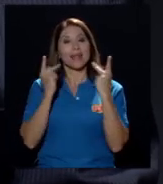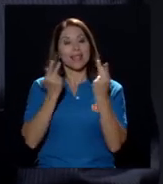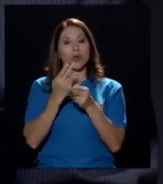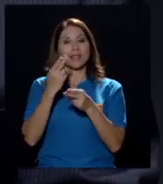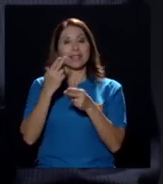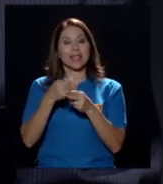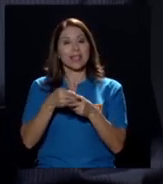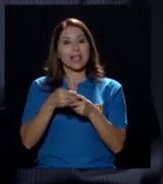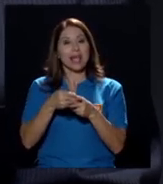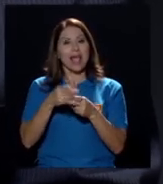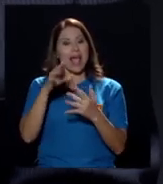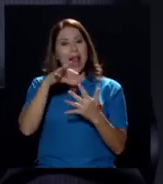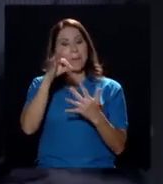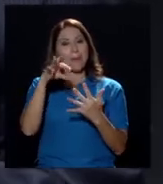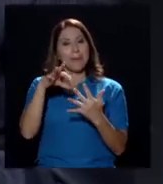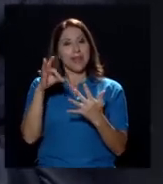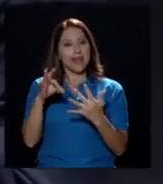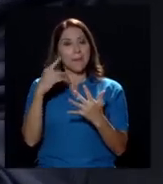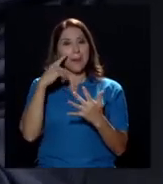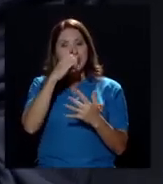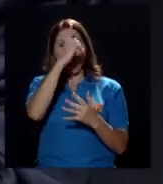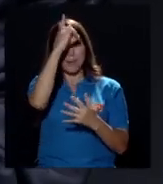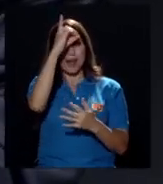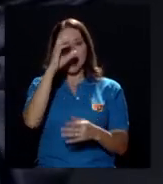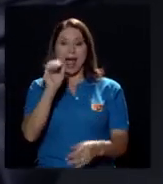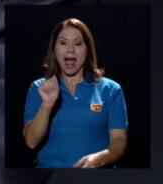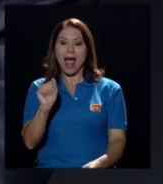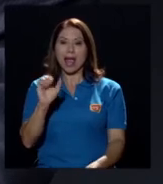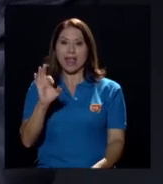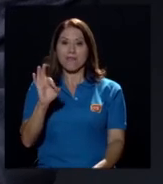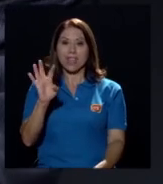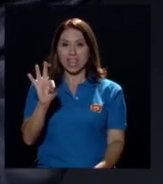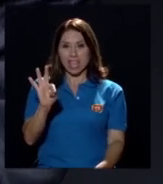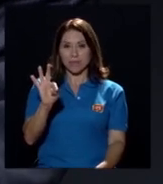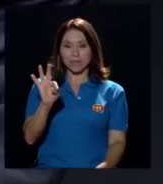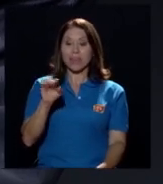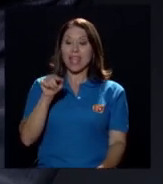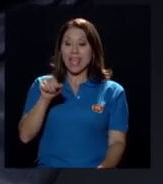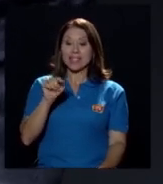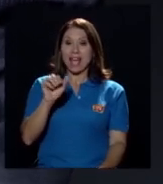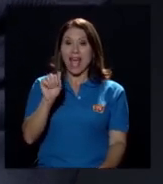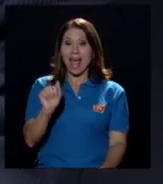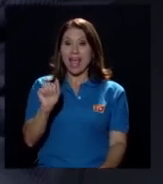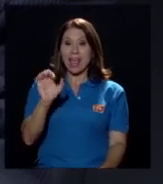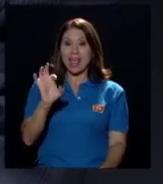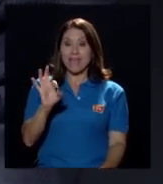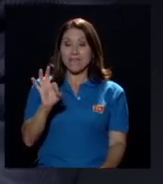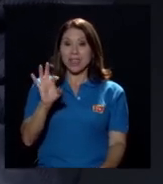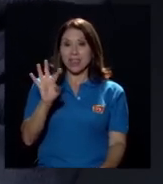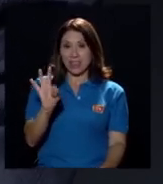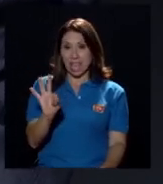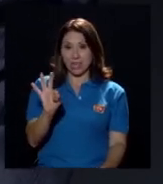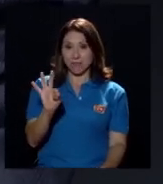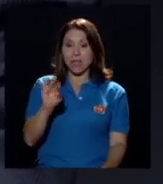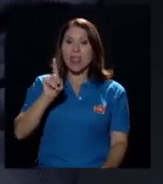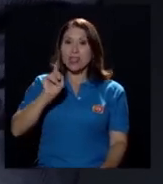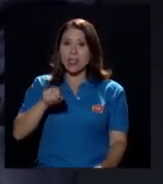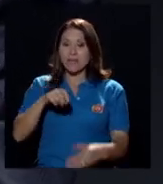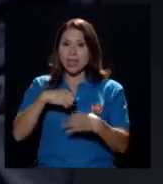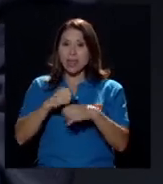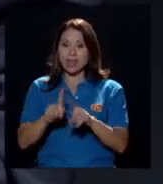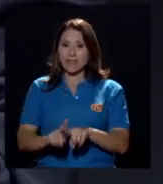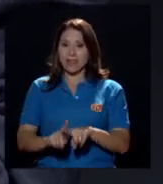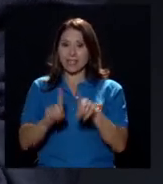Alemania, la AFD. Esa AFD hay que diferenciarla. Dentro de ese